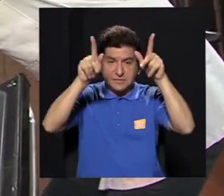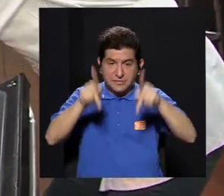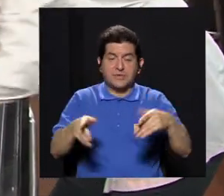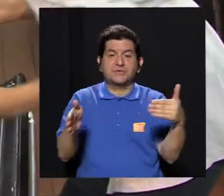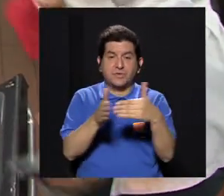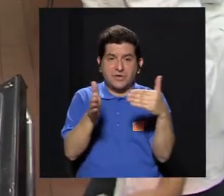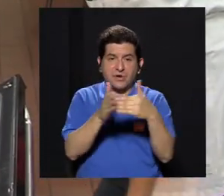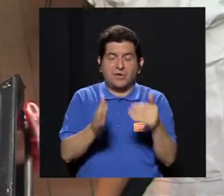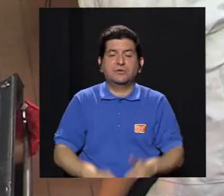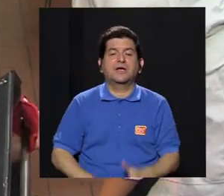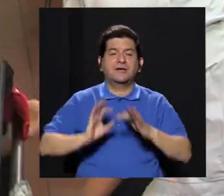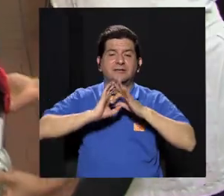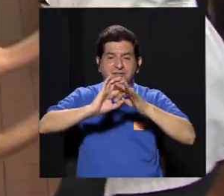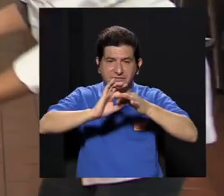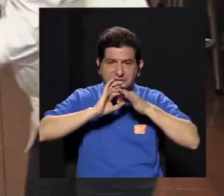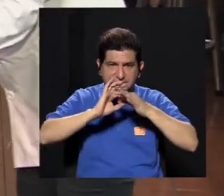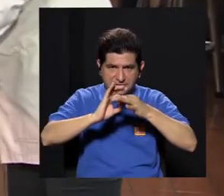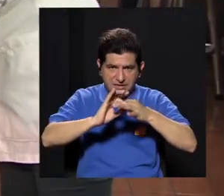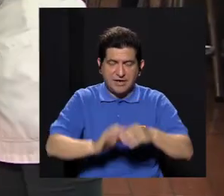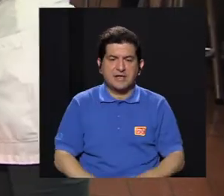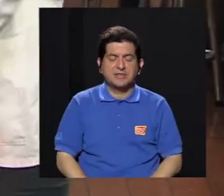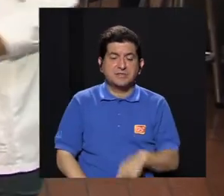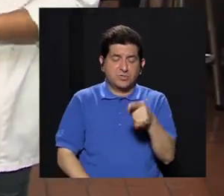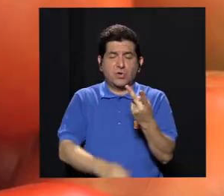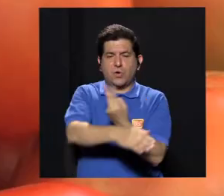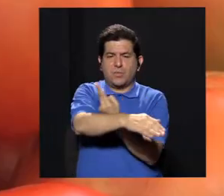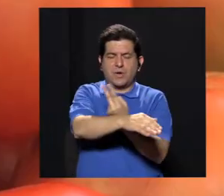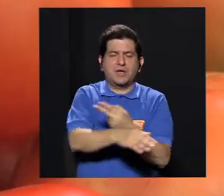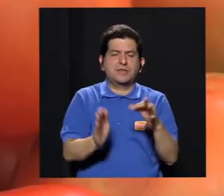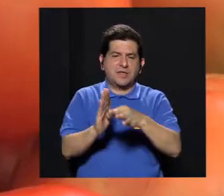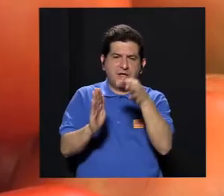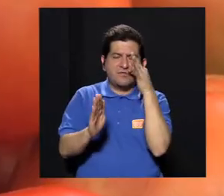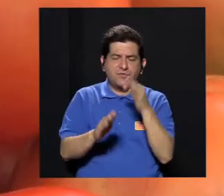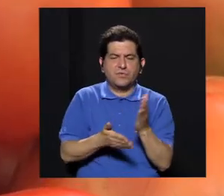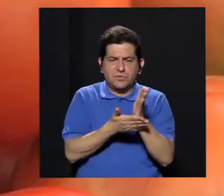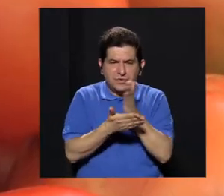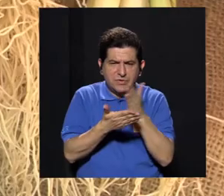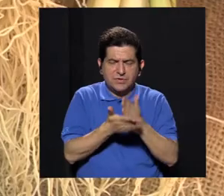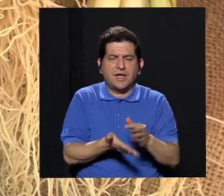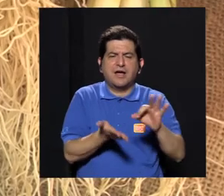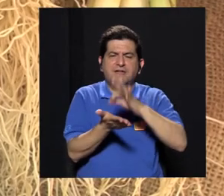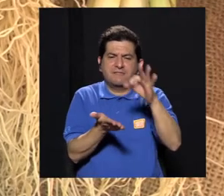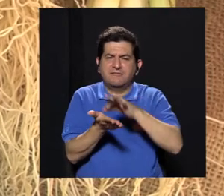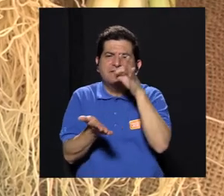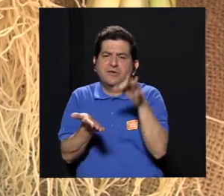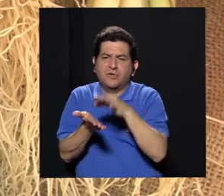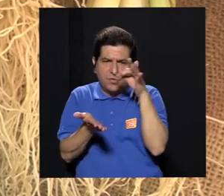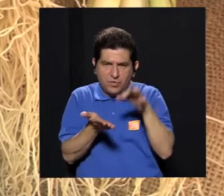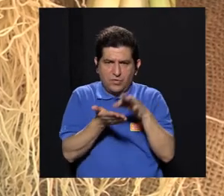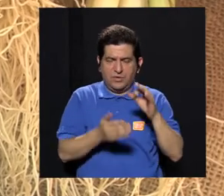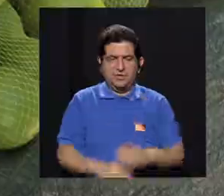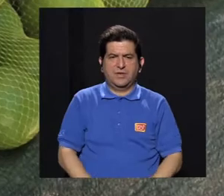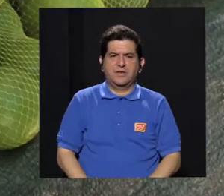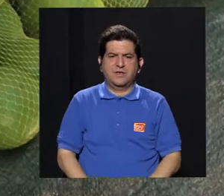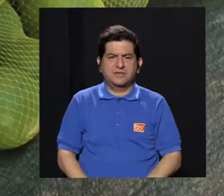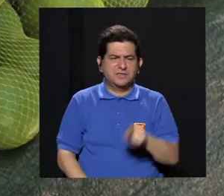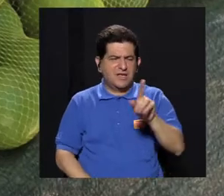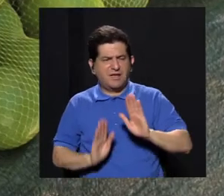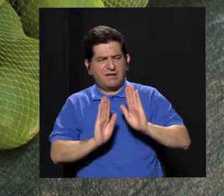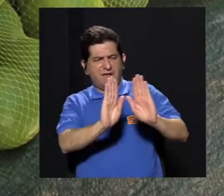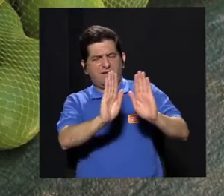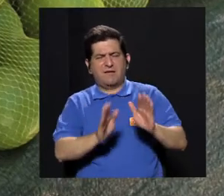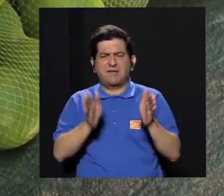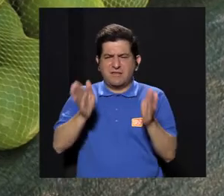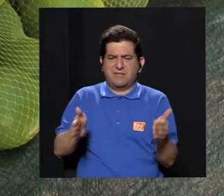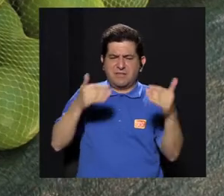familiarizar con el vegetal, con la fruta, con el picadillo, con los frijoles. Y alejarlos cada vez más del paquete, del